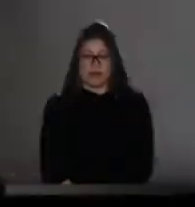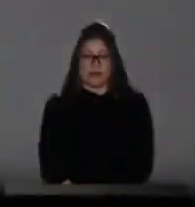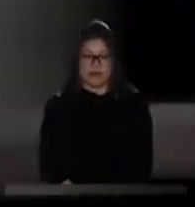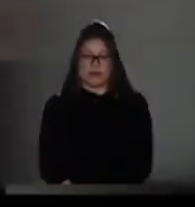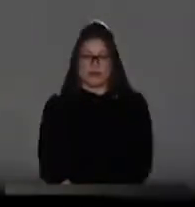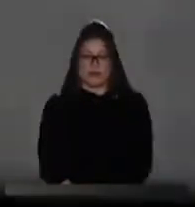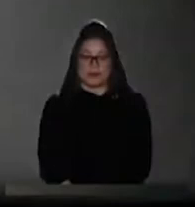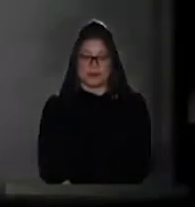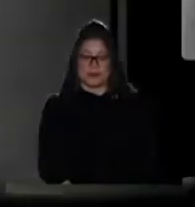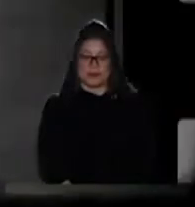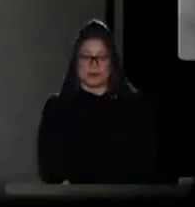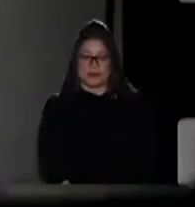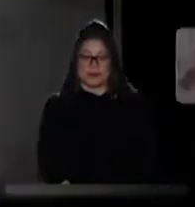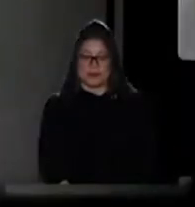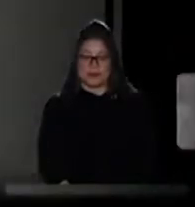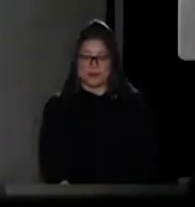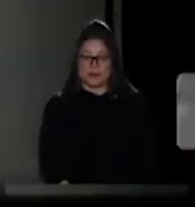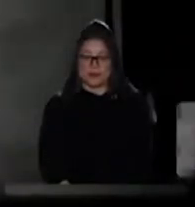apoyar.